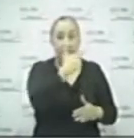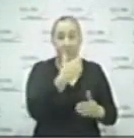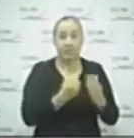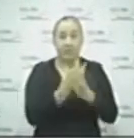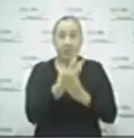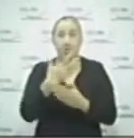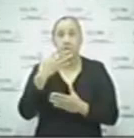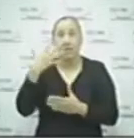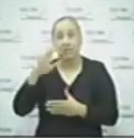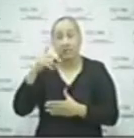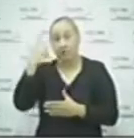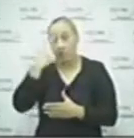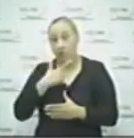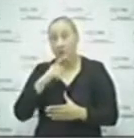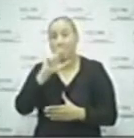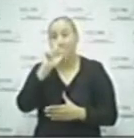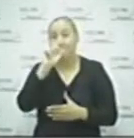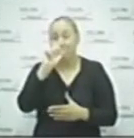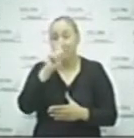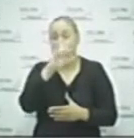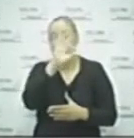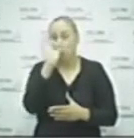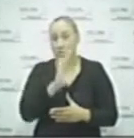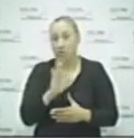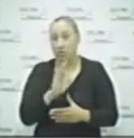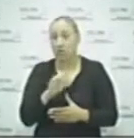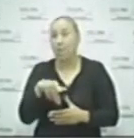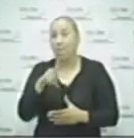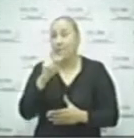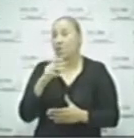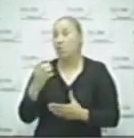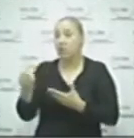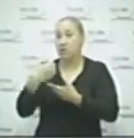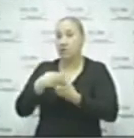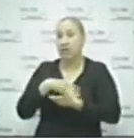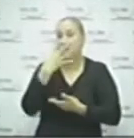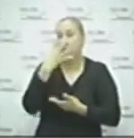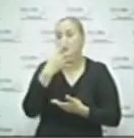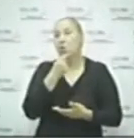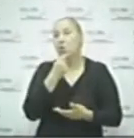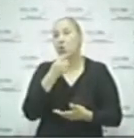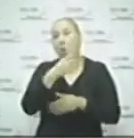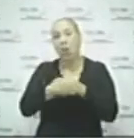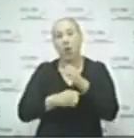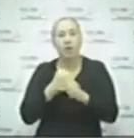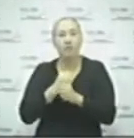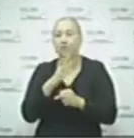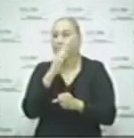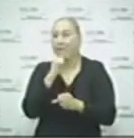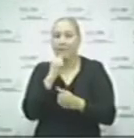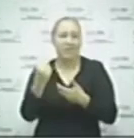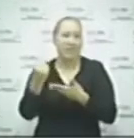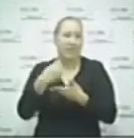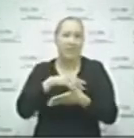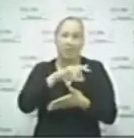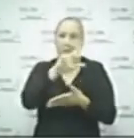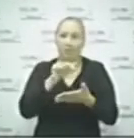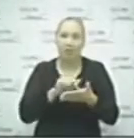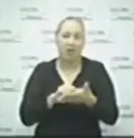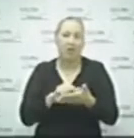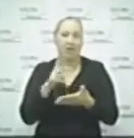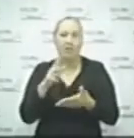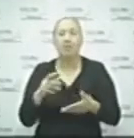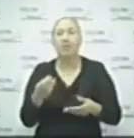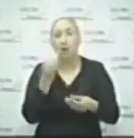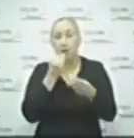noche, con un aforo máximo del 20%, sin permitir el acceso a menores de 5 años. Los establecimientos con